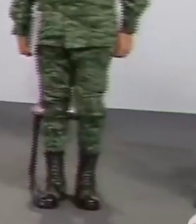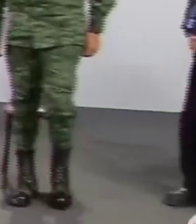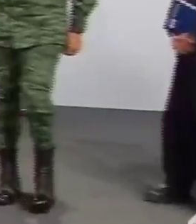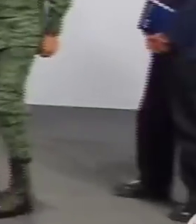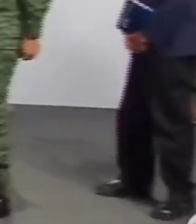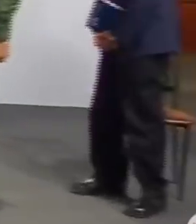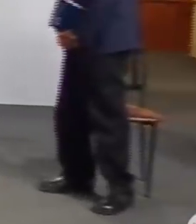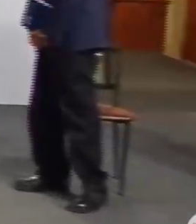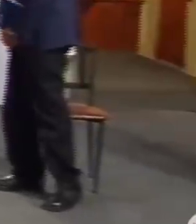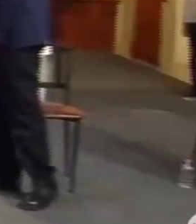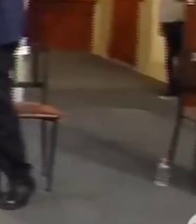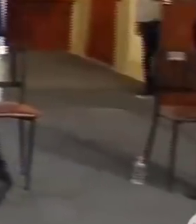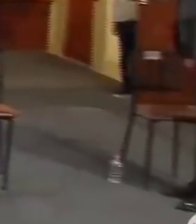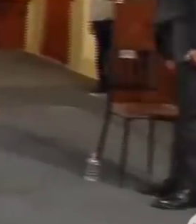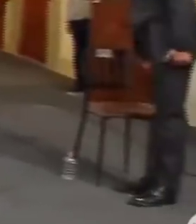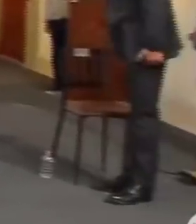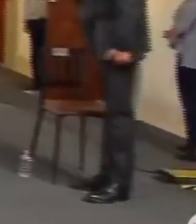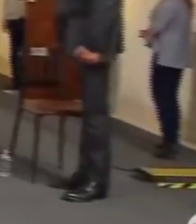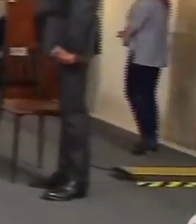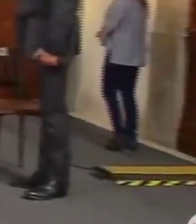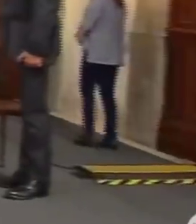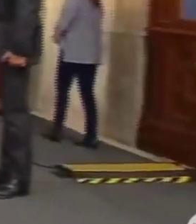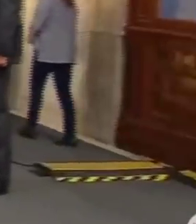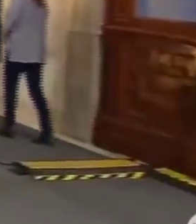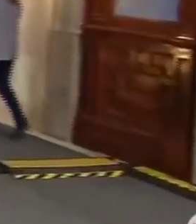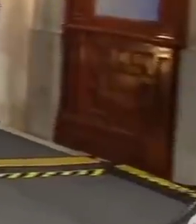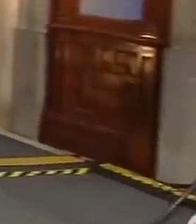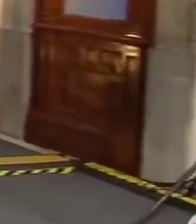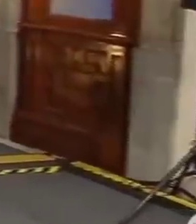buen día buen viaje gracias gracias gracias Gracias.